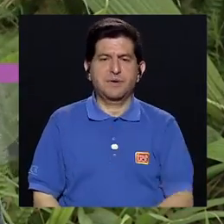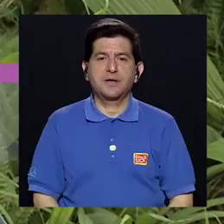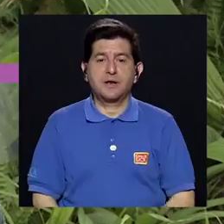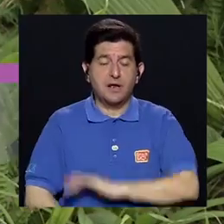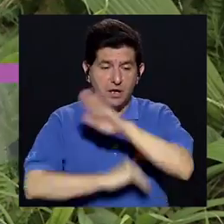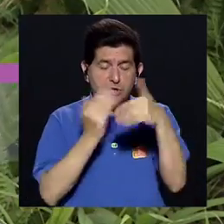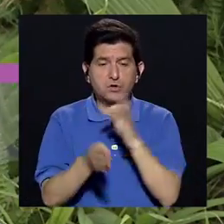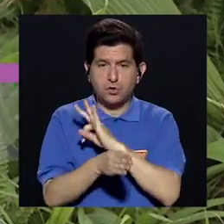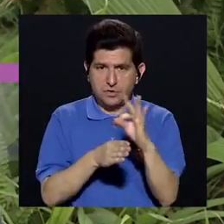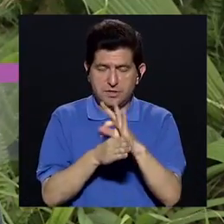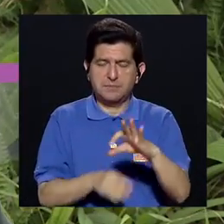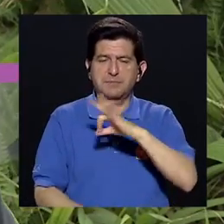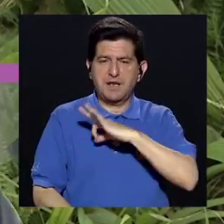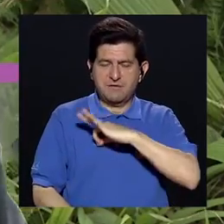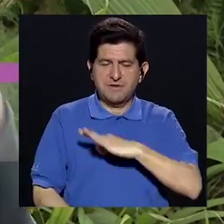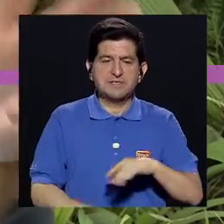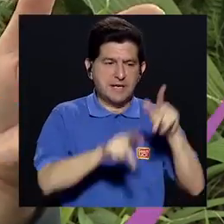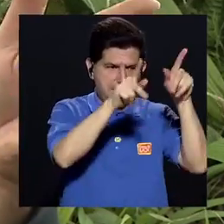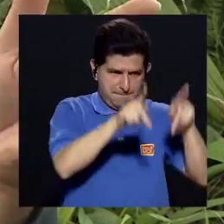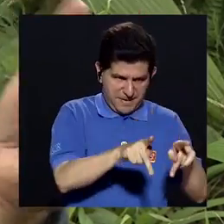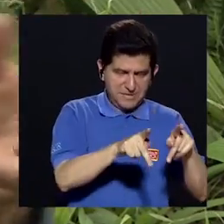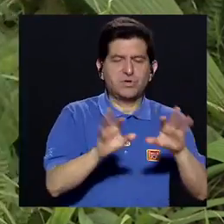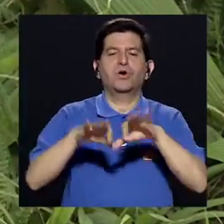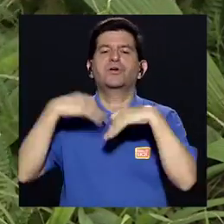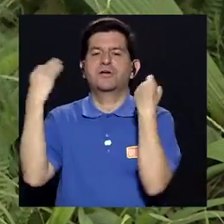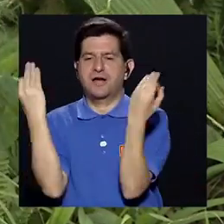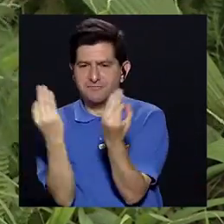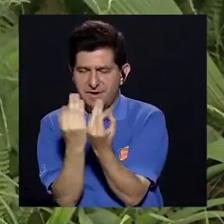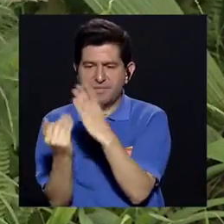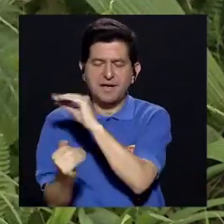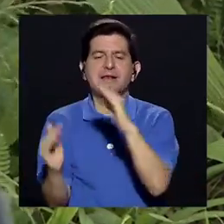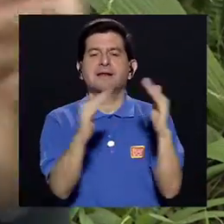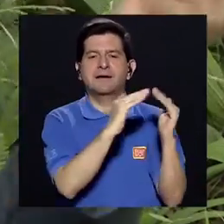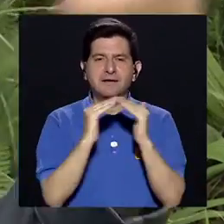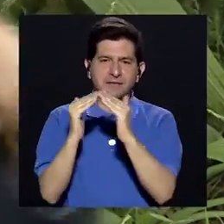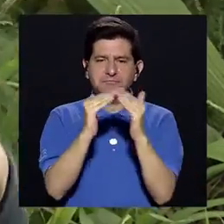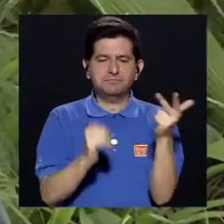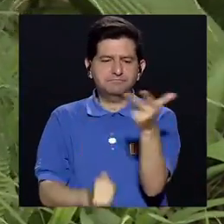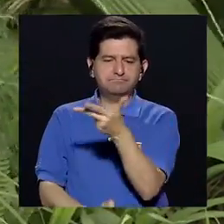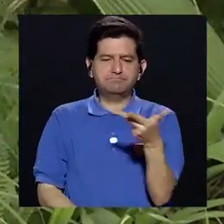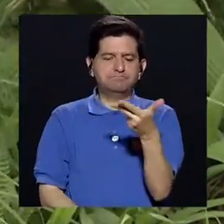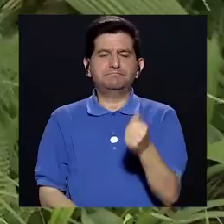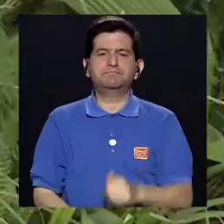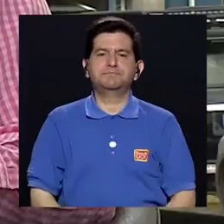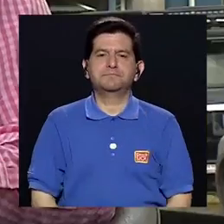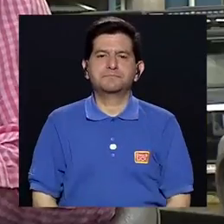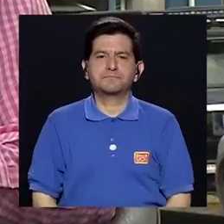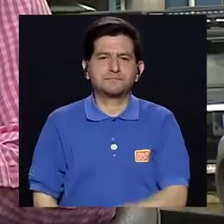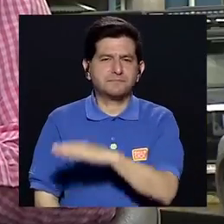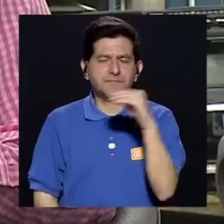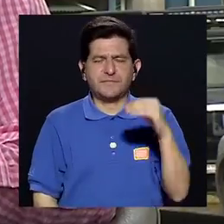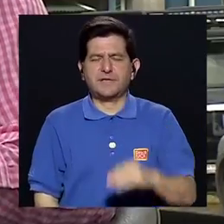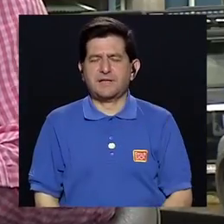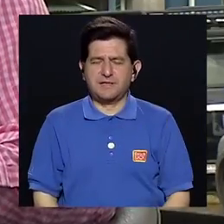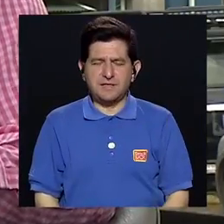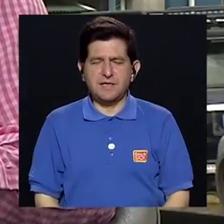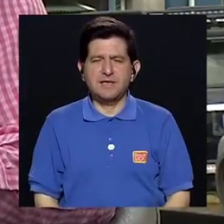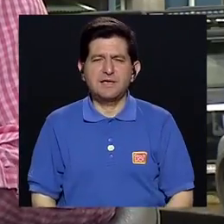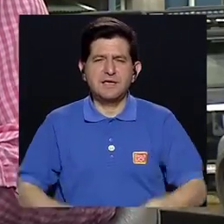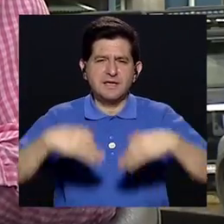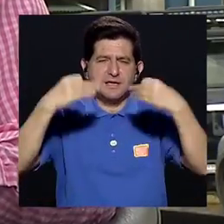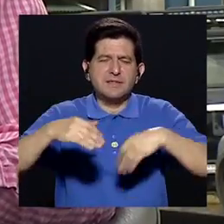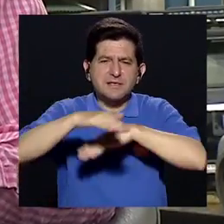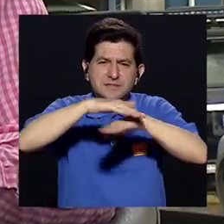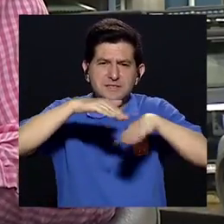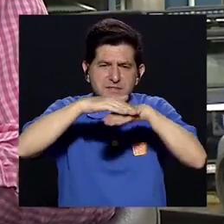beneficio Todos los tratamientos Es en beneficio Del paciente De la familia Y de la comunidad Que los rodean ¿Y las medidas básicas